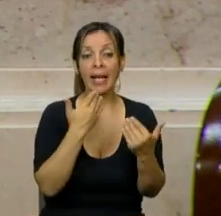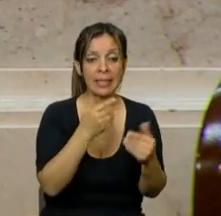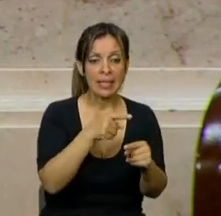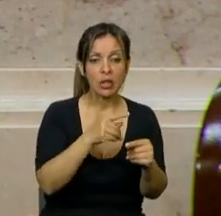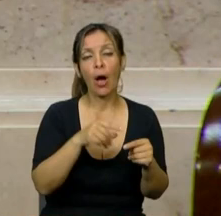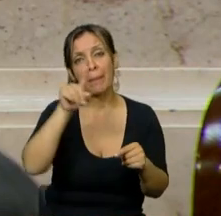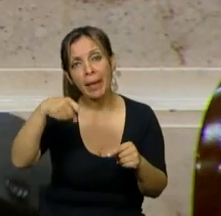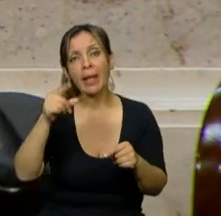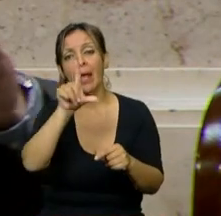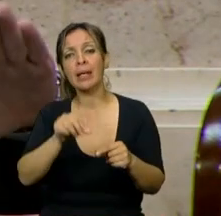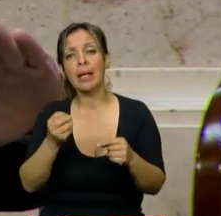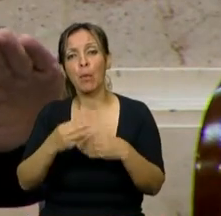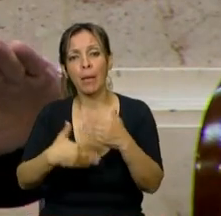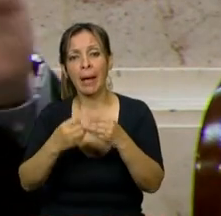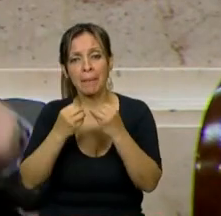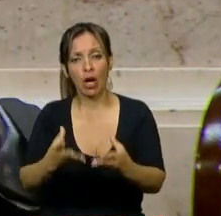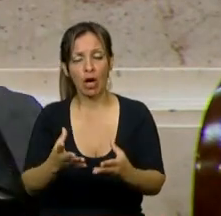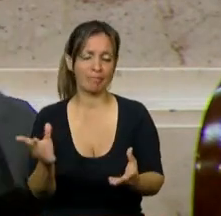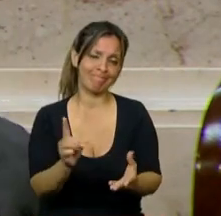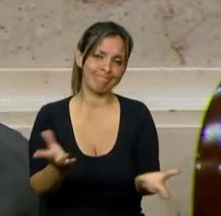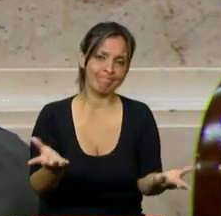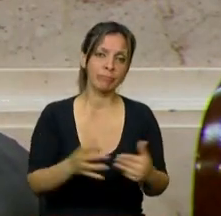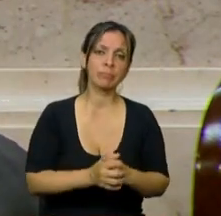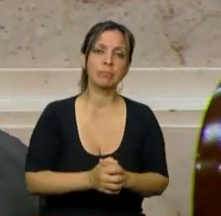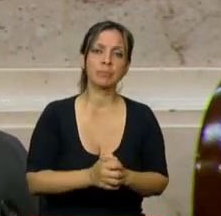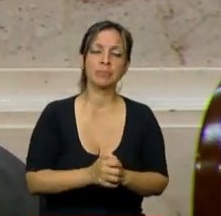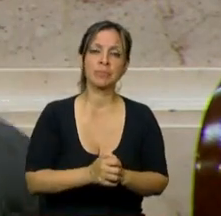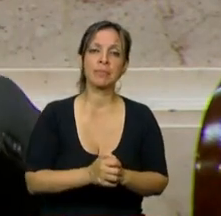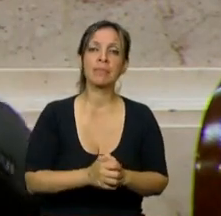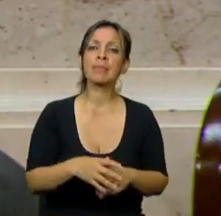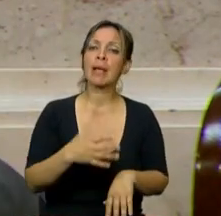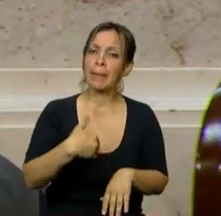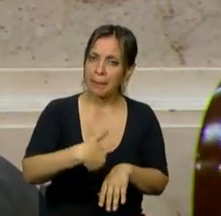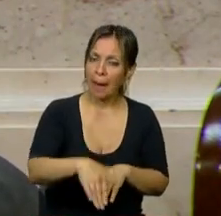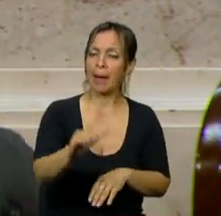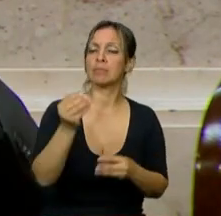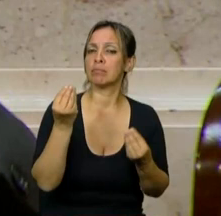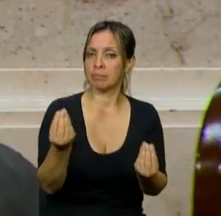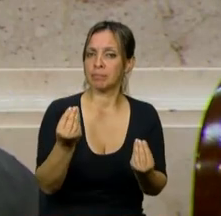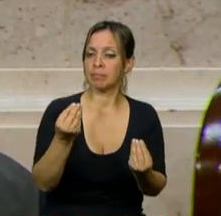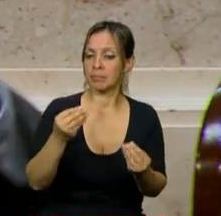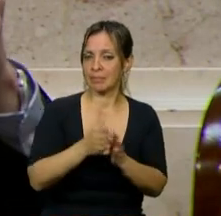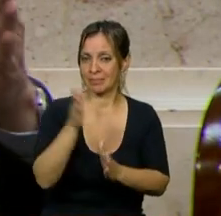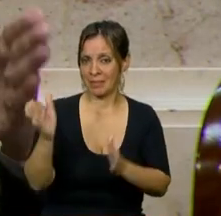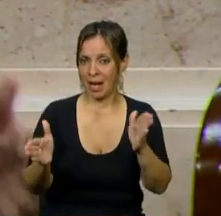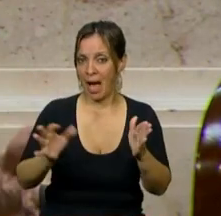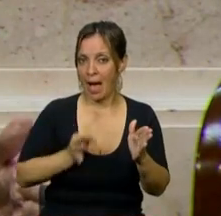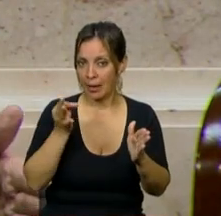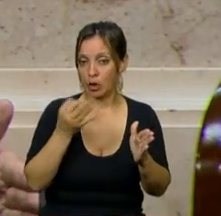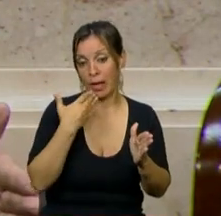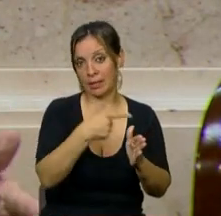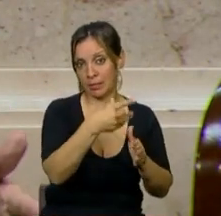república. En términos reales, vamos a tener este año con este